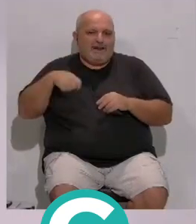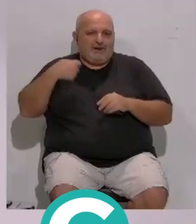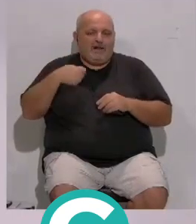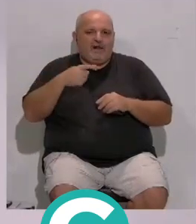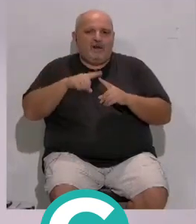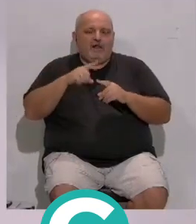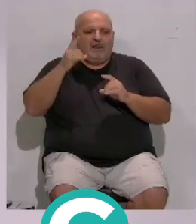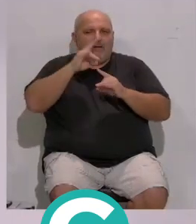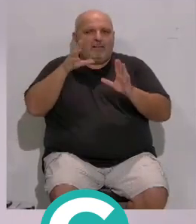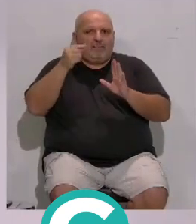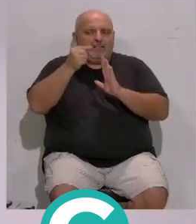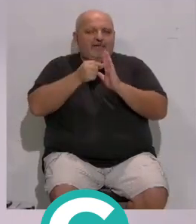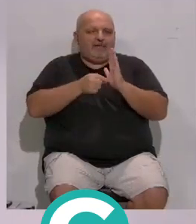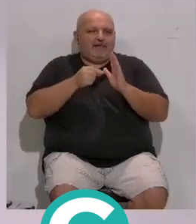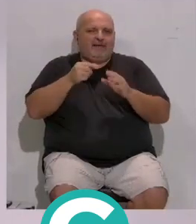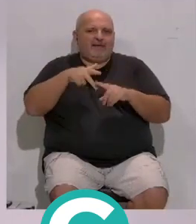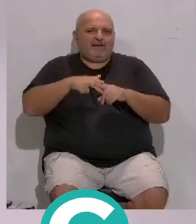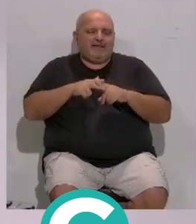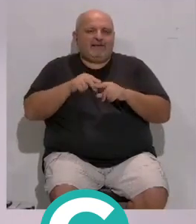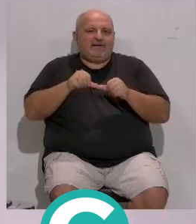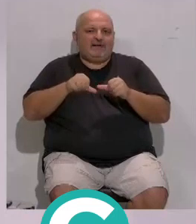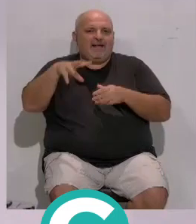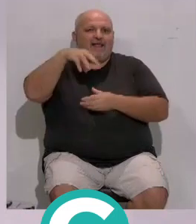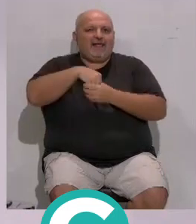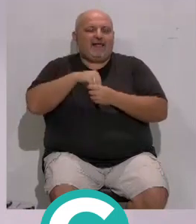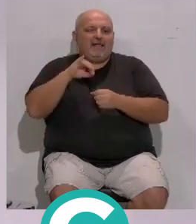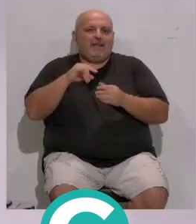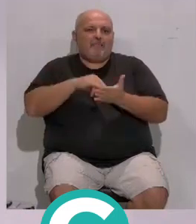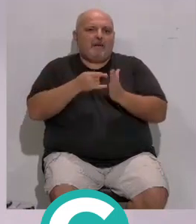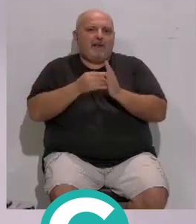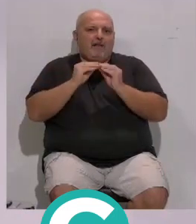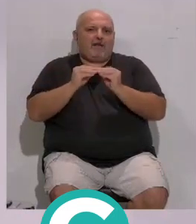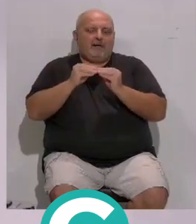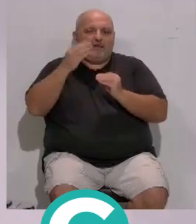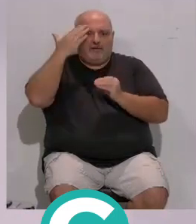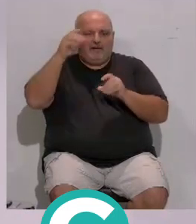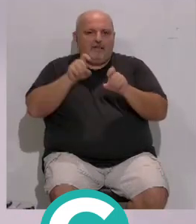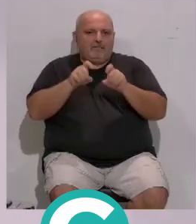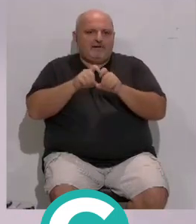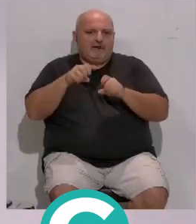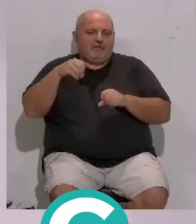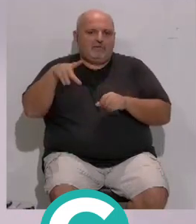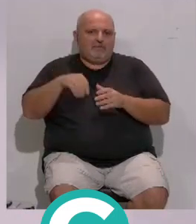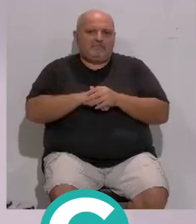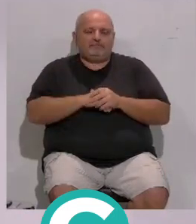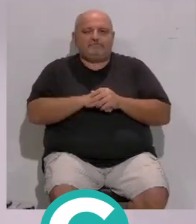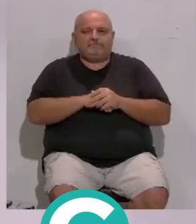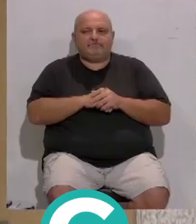...conocemos con más detalle... ...contenido de los talleres que se incluyen... ...en el plan elaborado... ...por la empresa energética municipal.